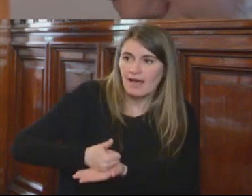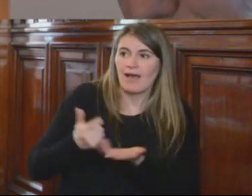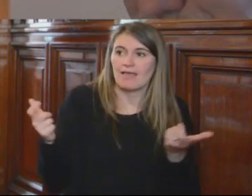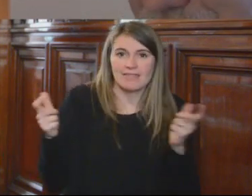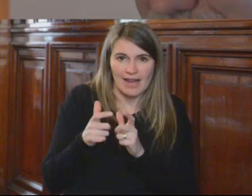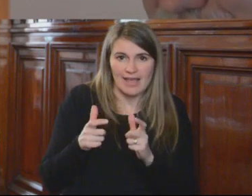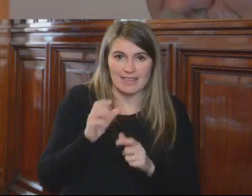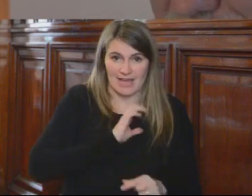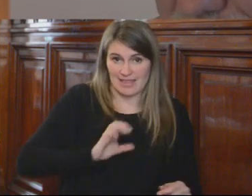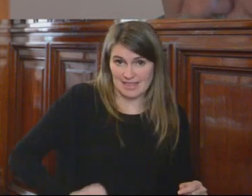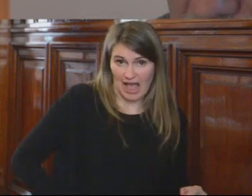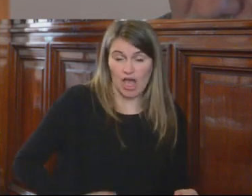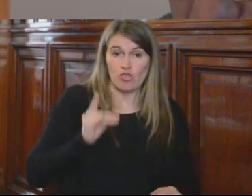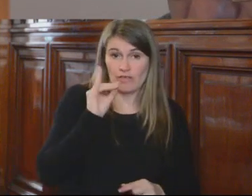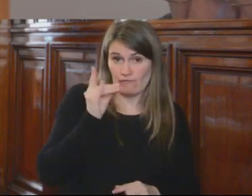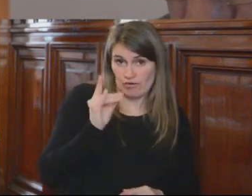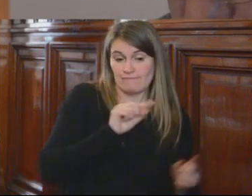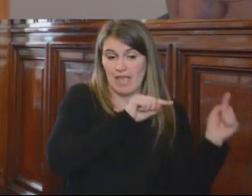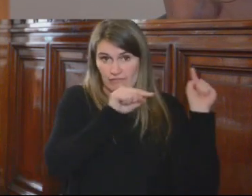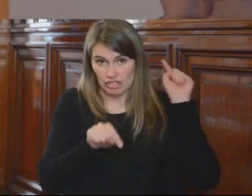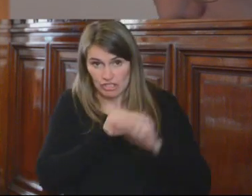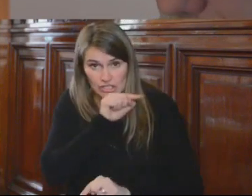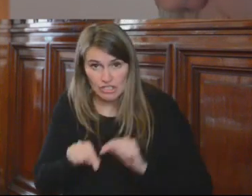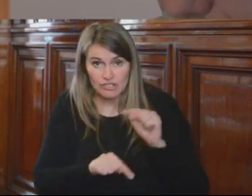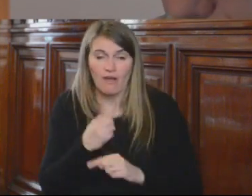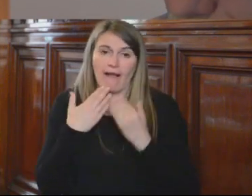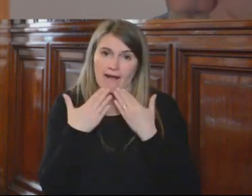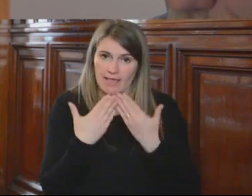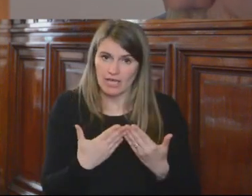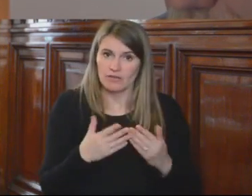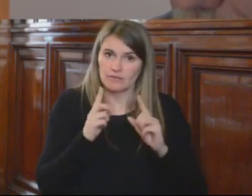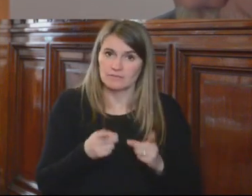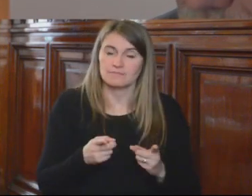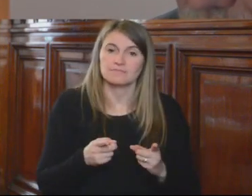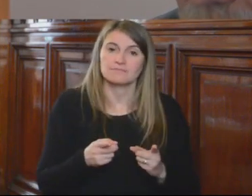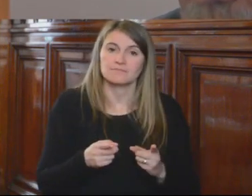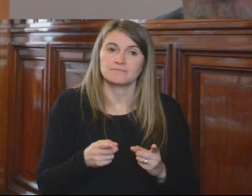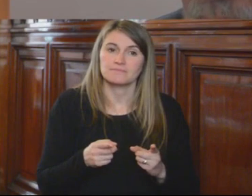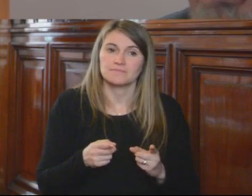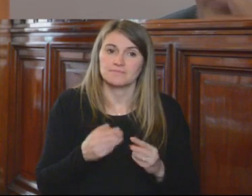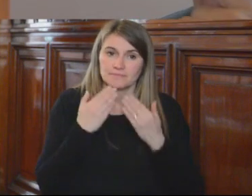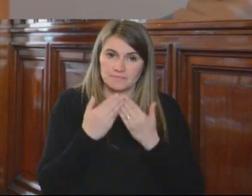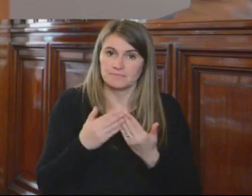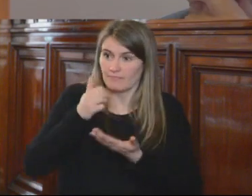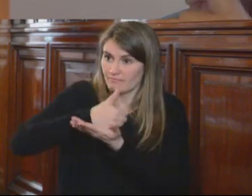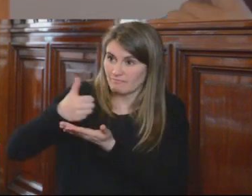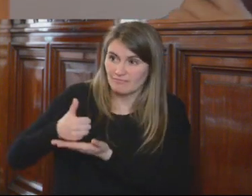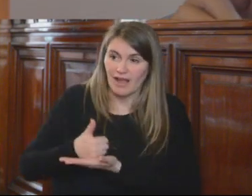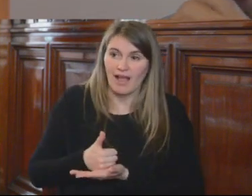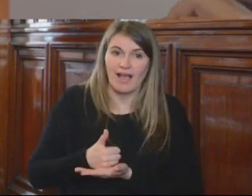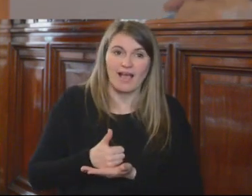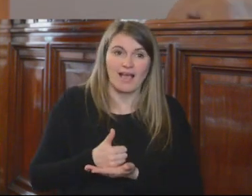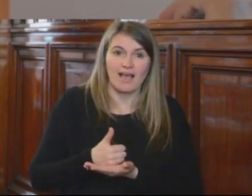Estado de Bolivia, así como agradezco una vez más la reciente recepción